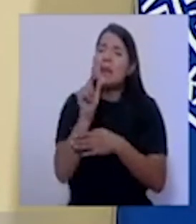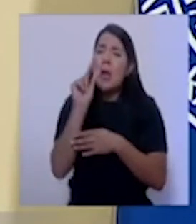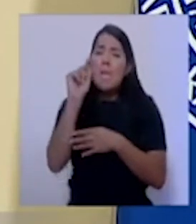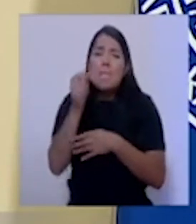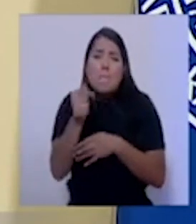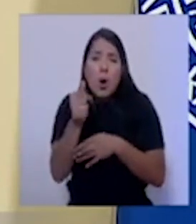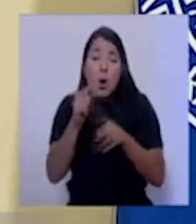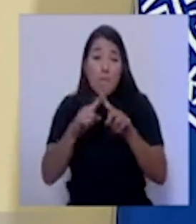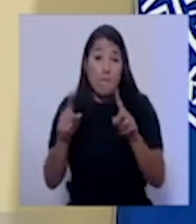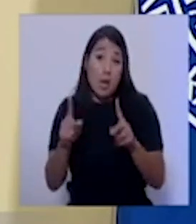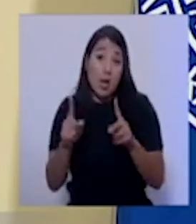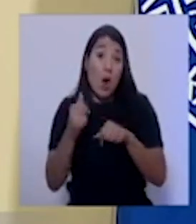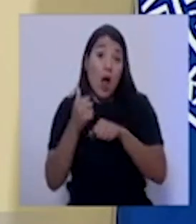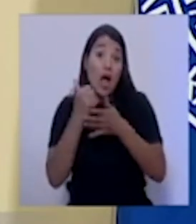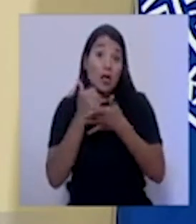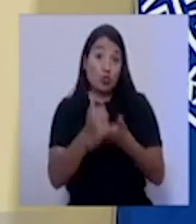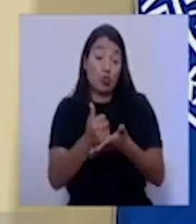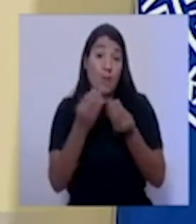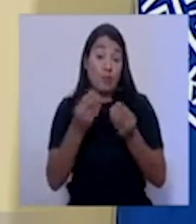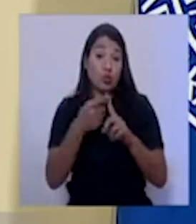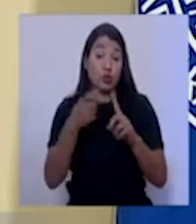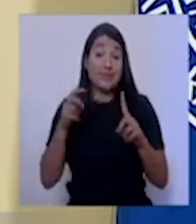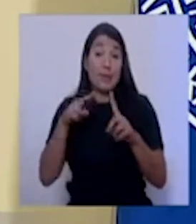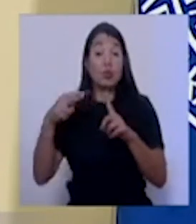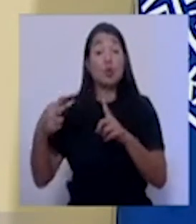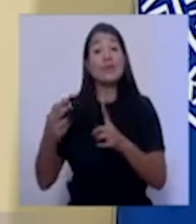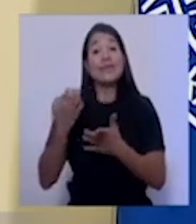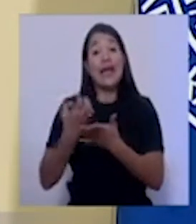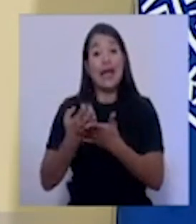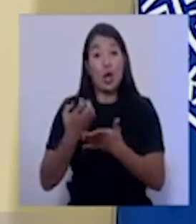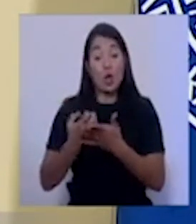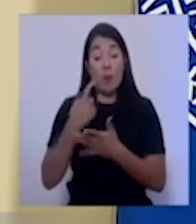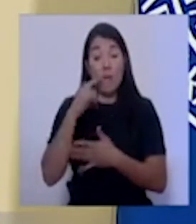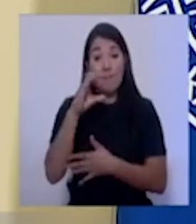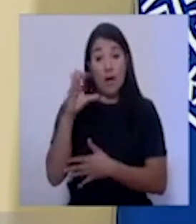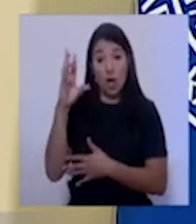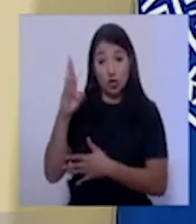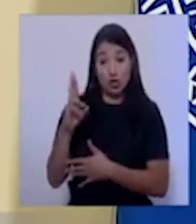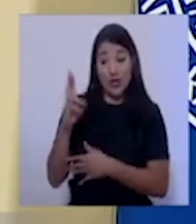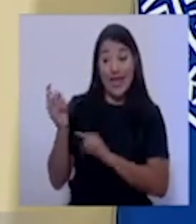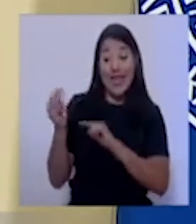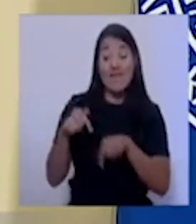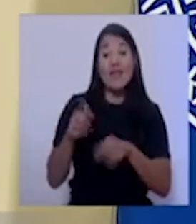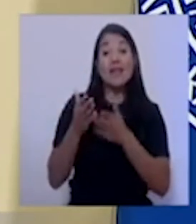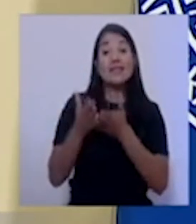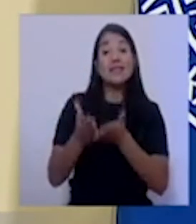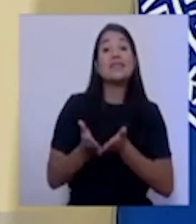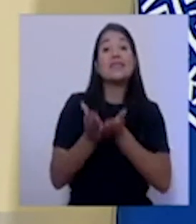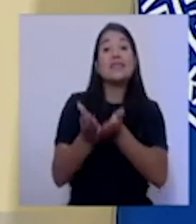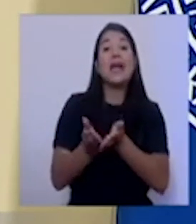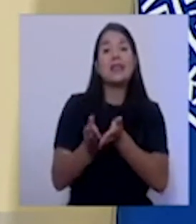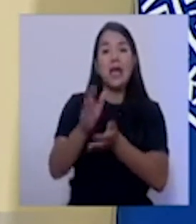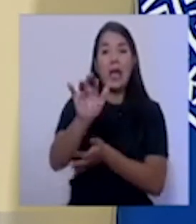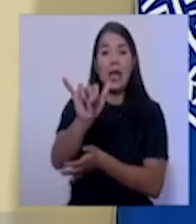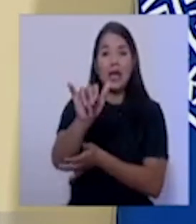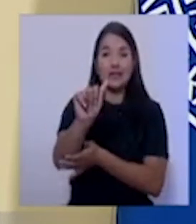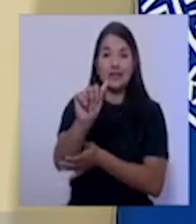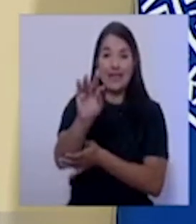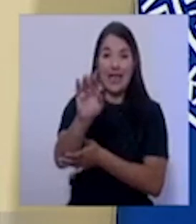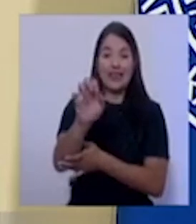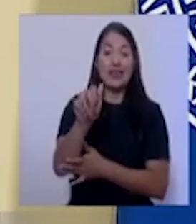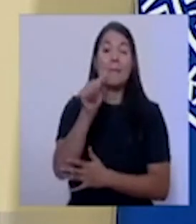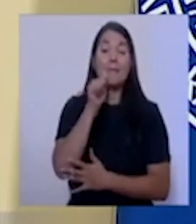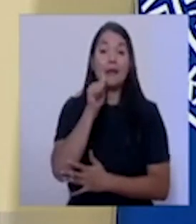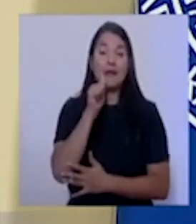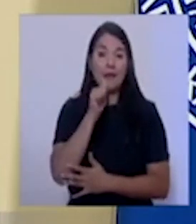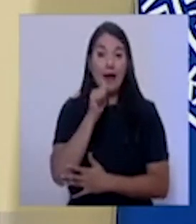y es los pasajeros que vienen en yates privados. A partir del 1 de septiembre también estaríamos autorizando el ingreso al país